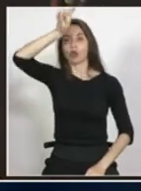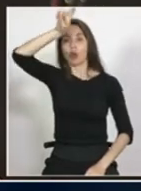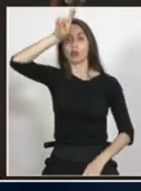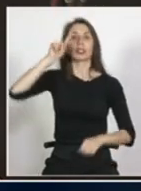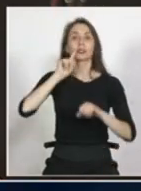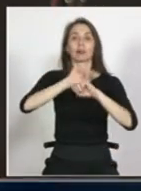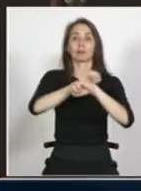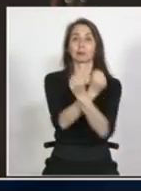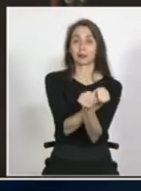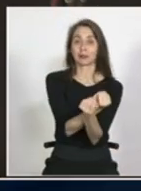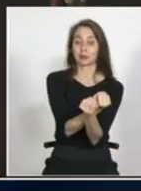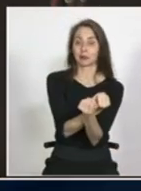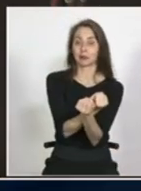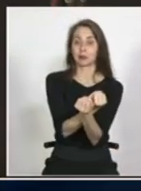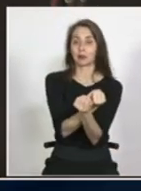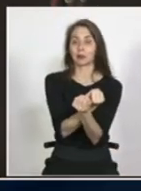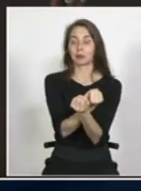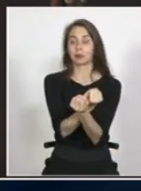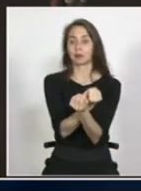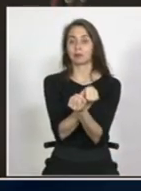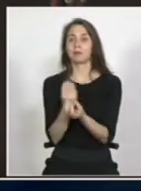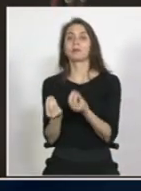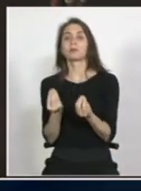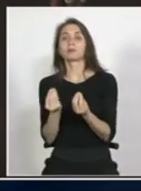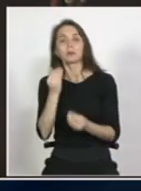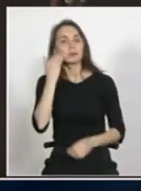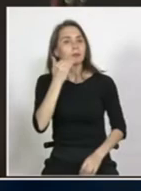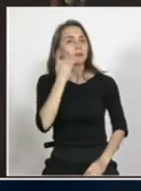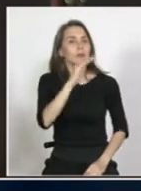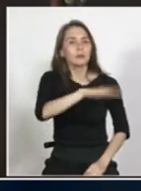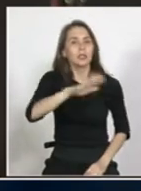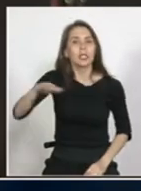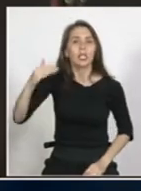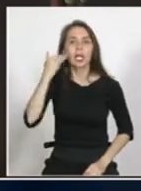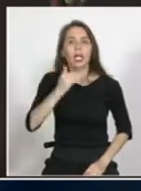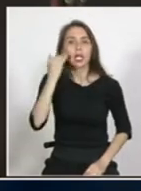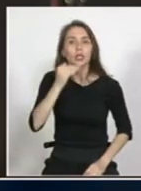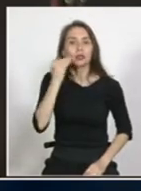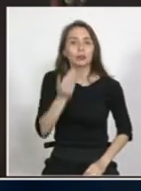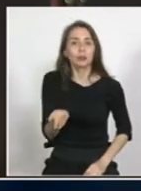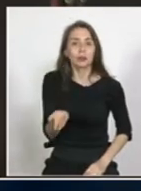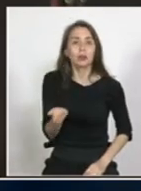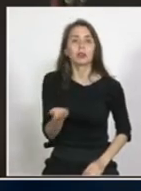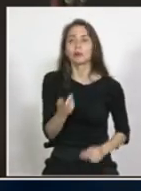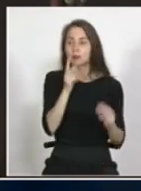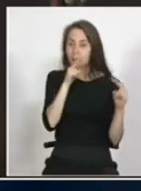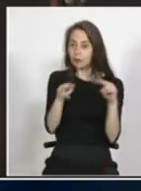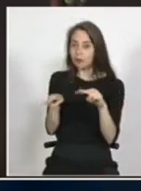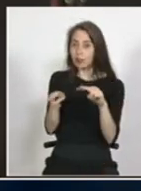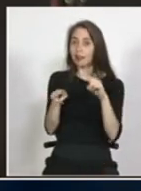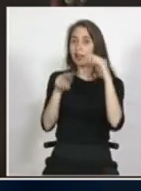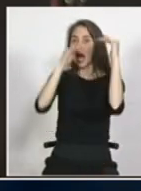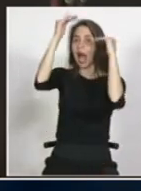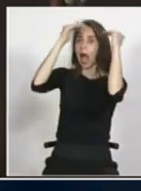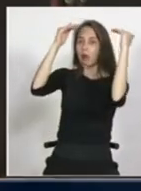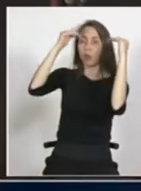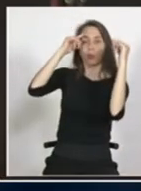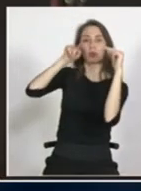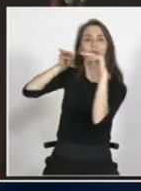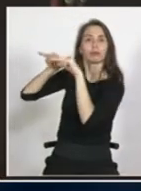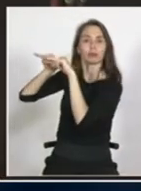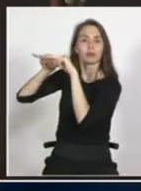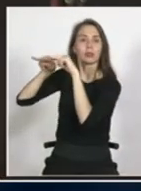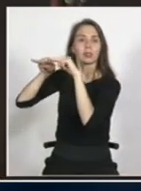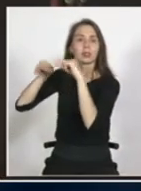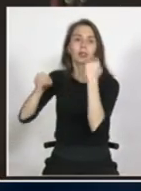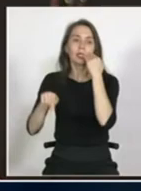libertad pero también qué pasa con los niños porque finalmente siempre está esta mirada desde los adultos obviamente no tenemos ningún niño